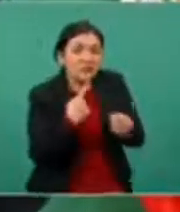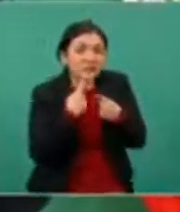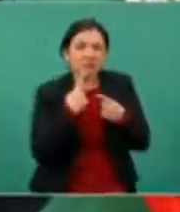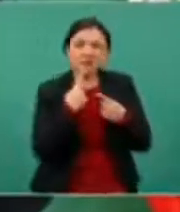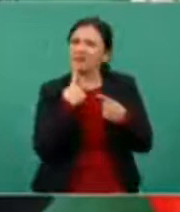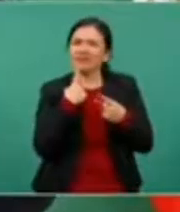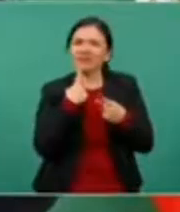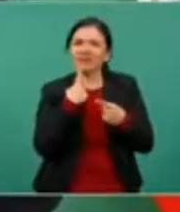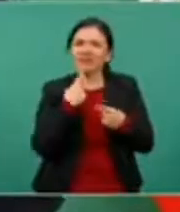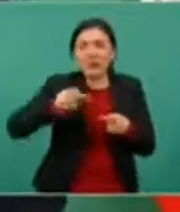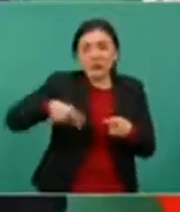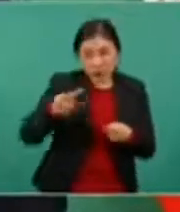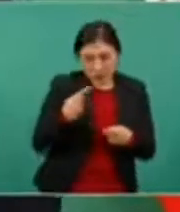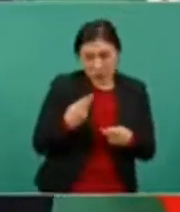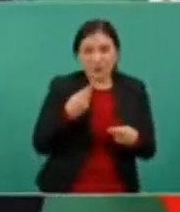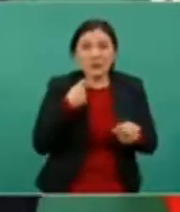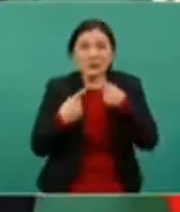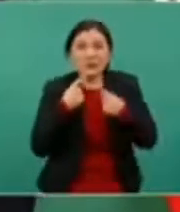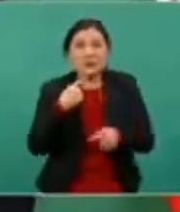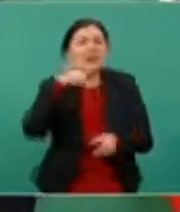Nadie se va a enterar.